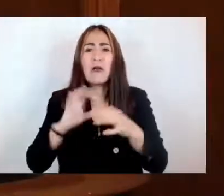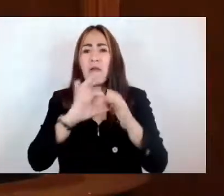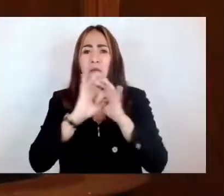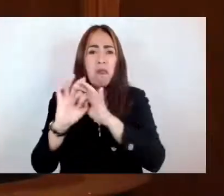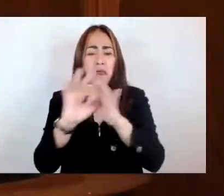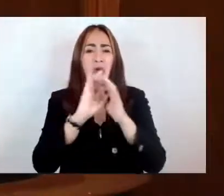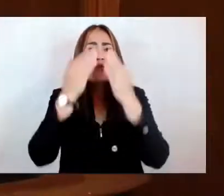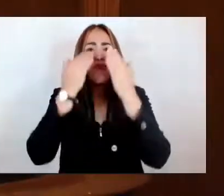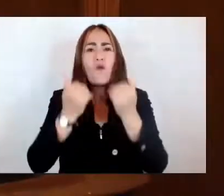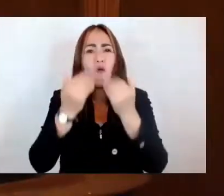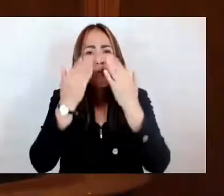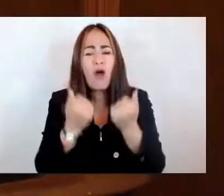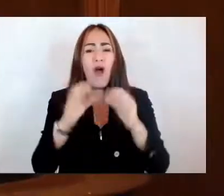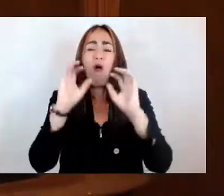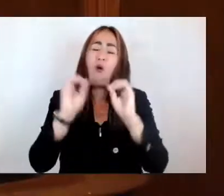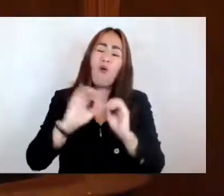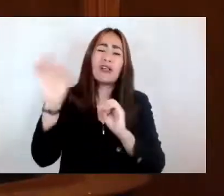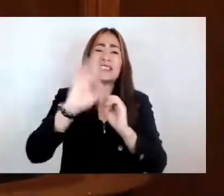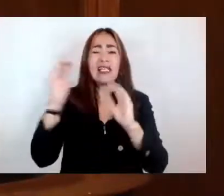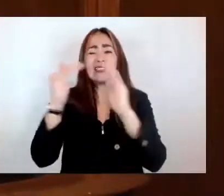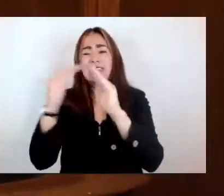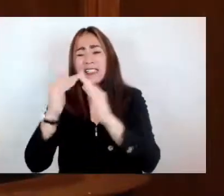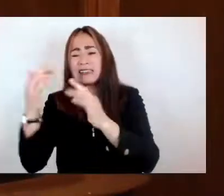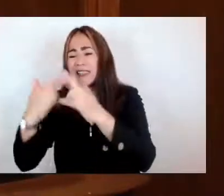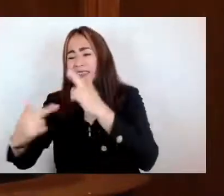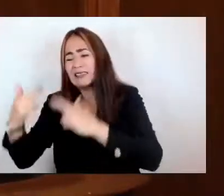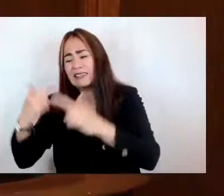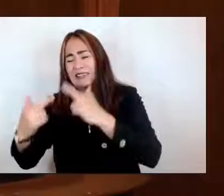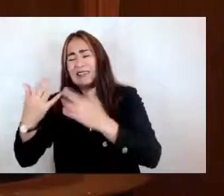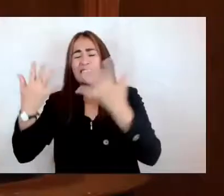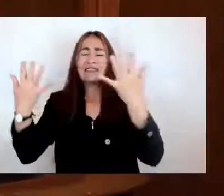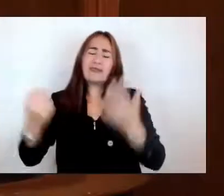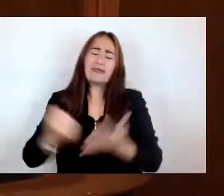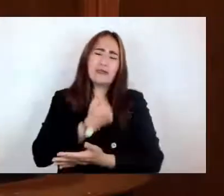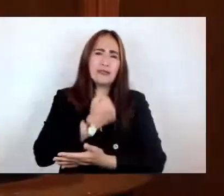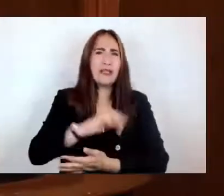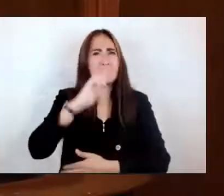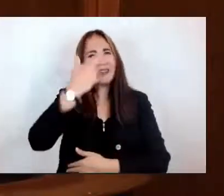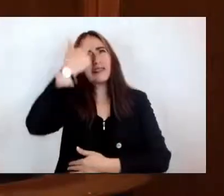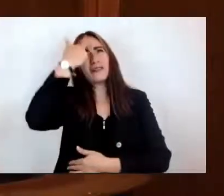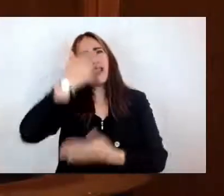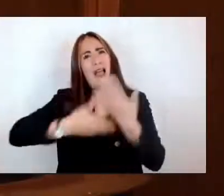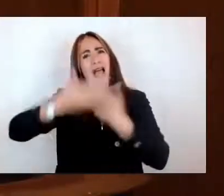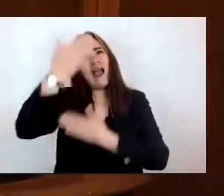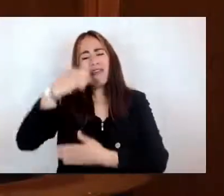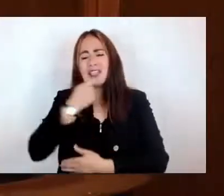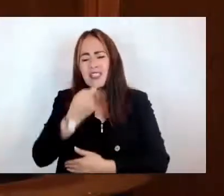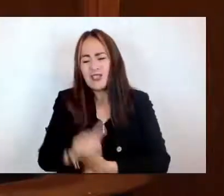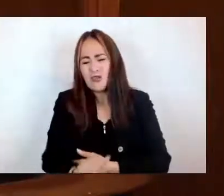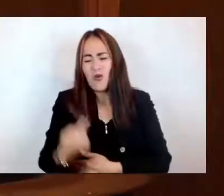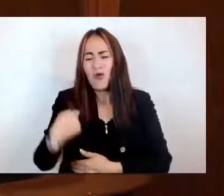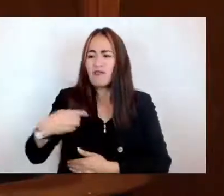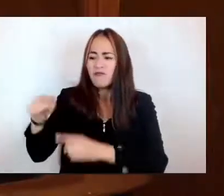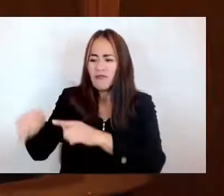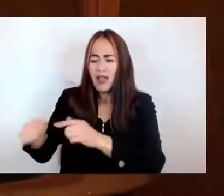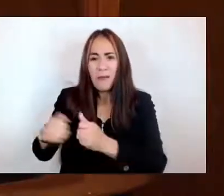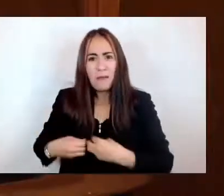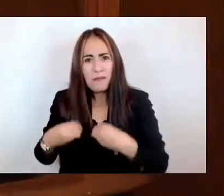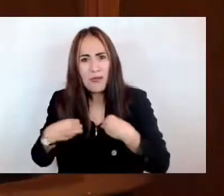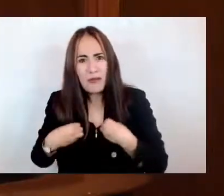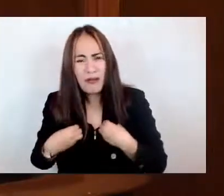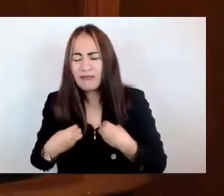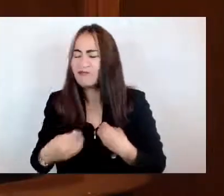en condiciones que ni siquiera quisieran rememorar, menos repetir o intentar. En esta